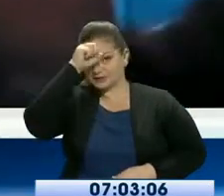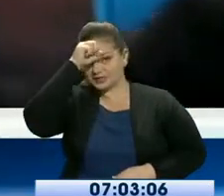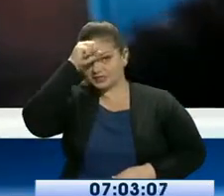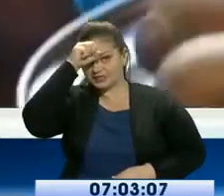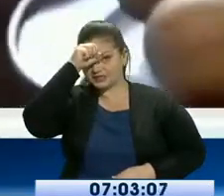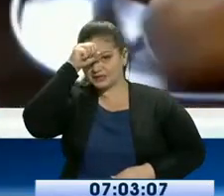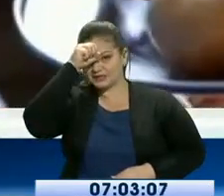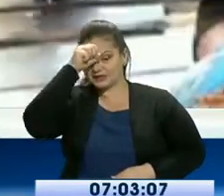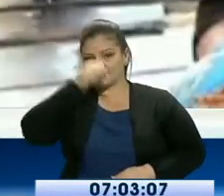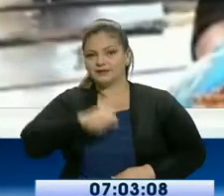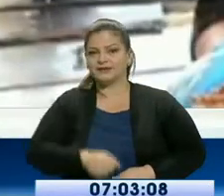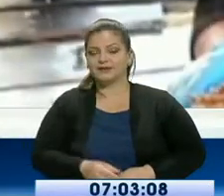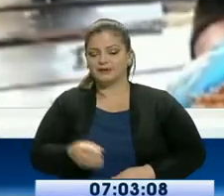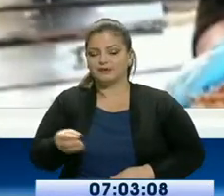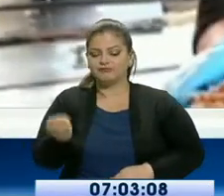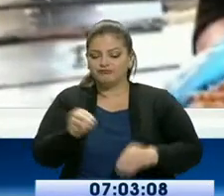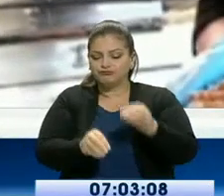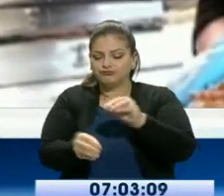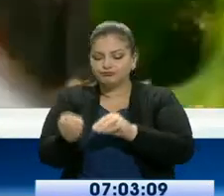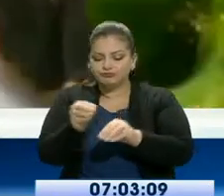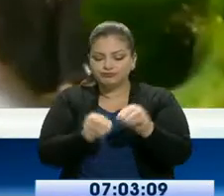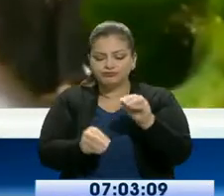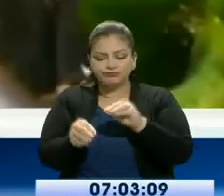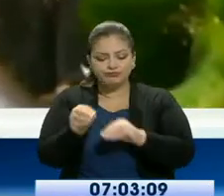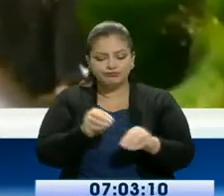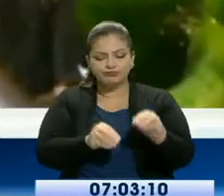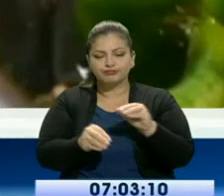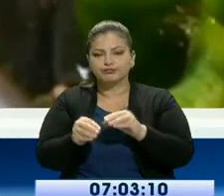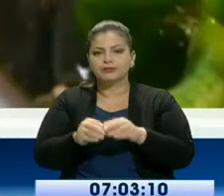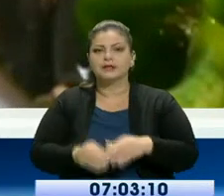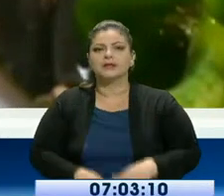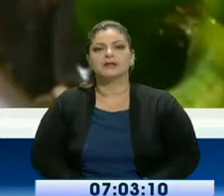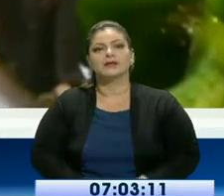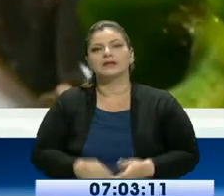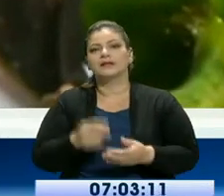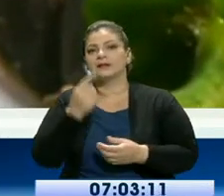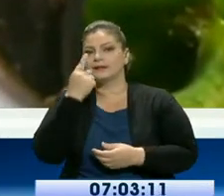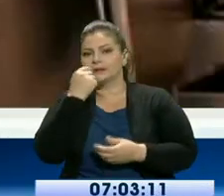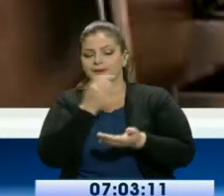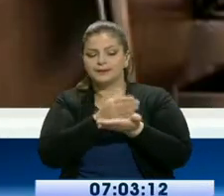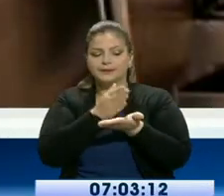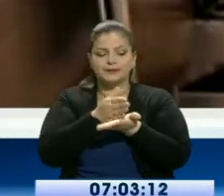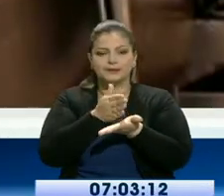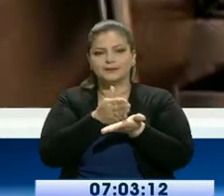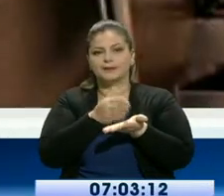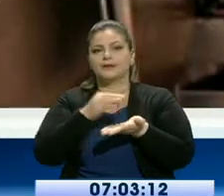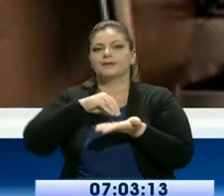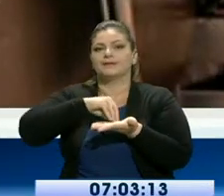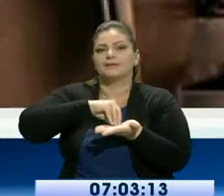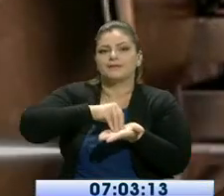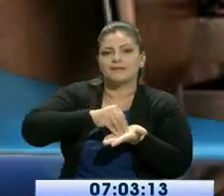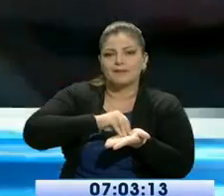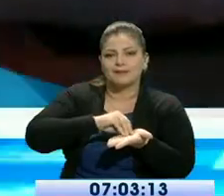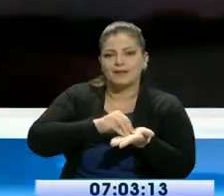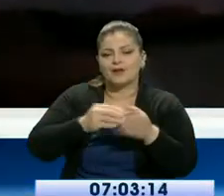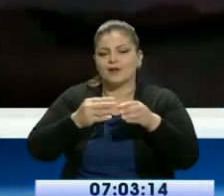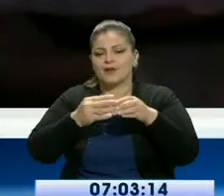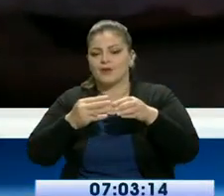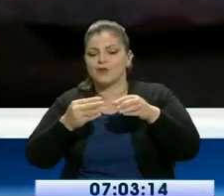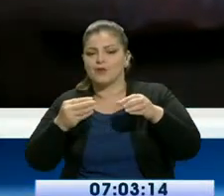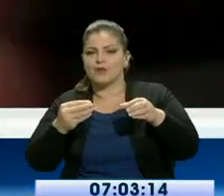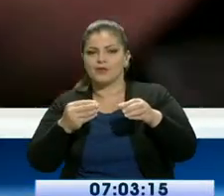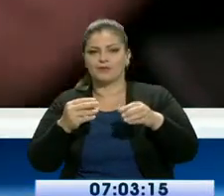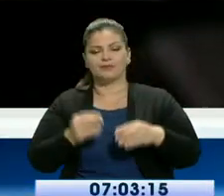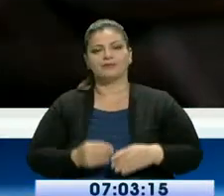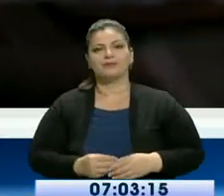El aliño le hacemos con cebolla, ajo, pimiento. Luego ya me ingresamos al horno y lo